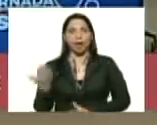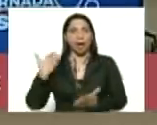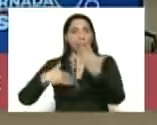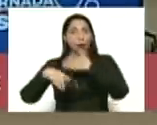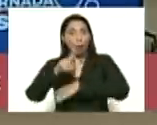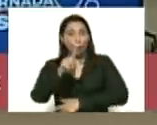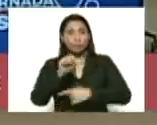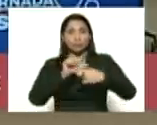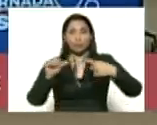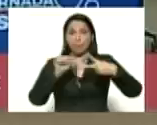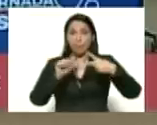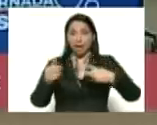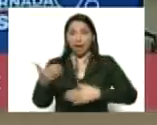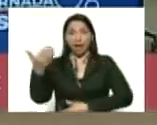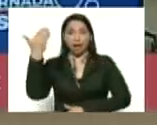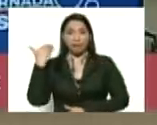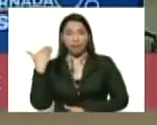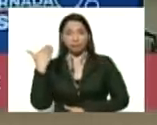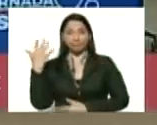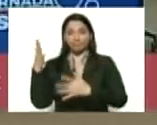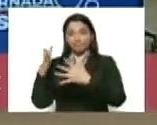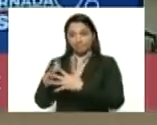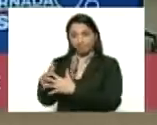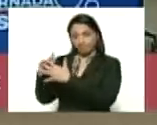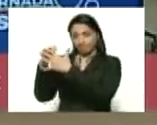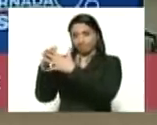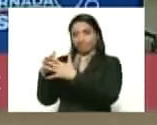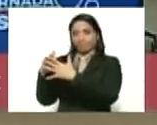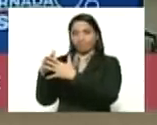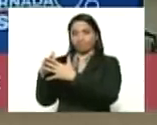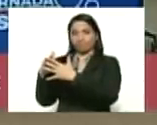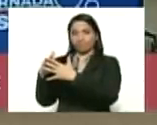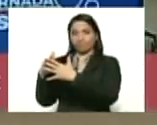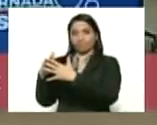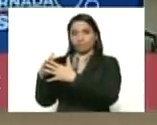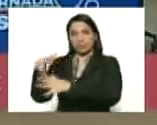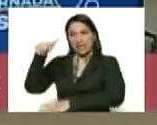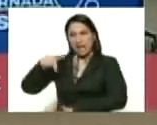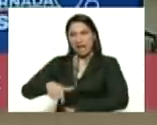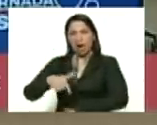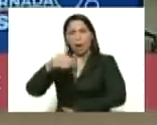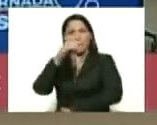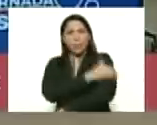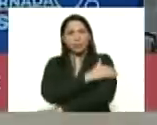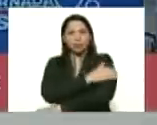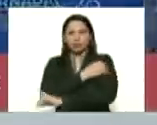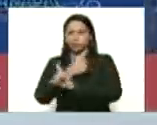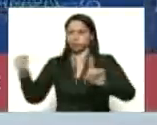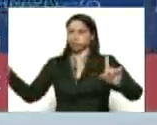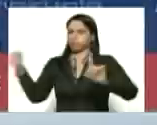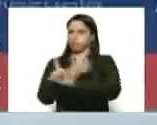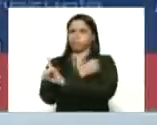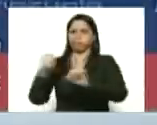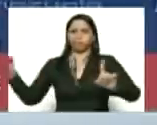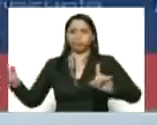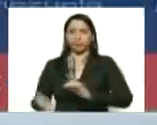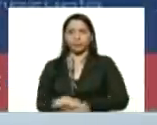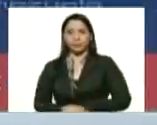semanas atrás de Estados Unidos y esta derecha golpista del carabrotada